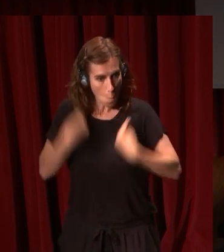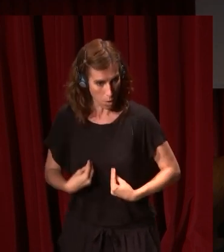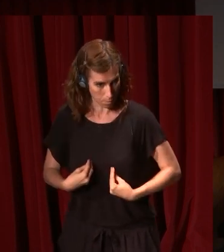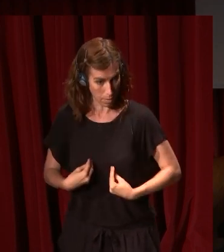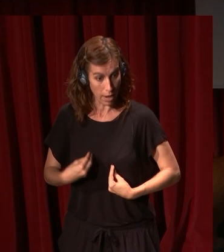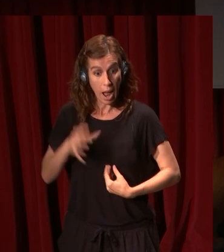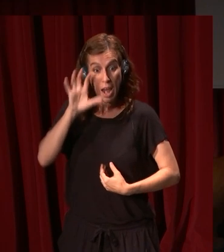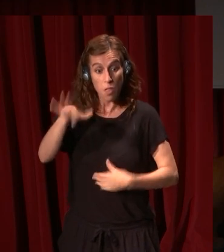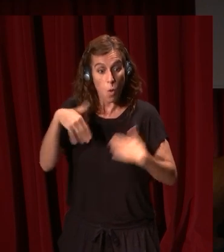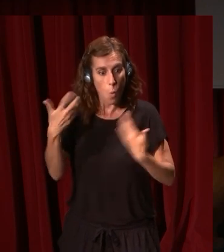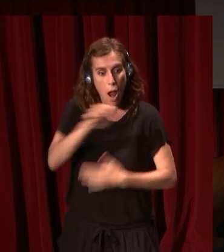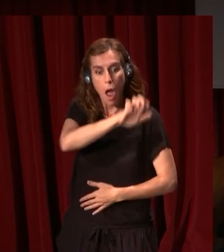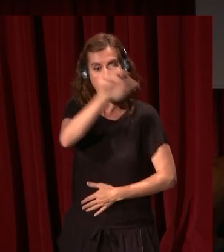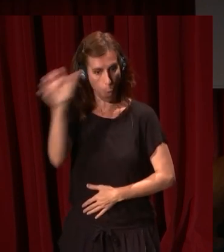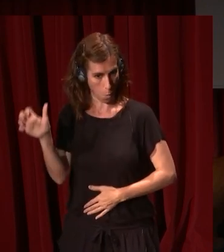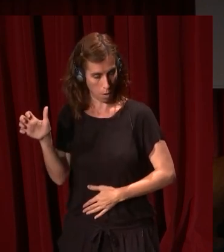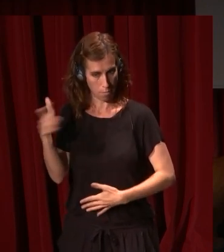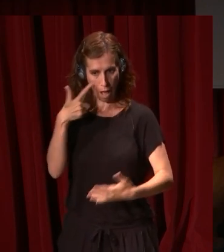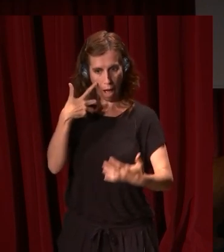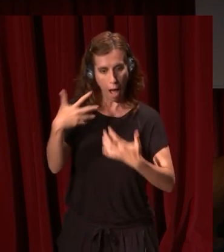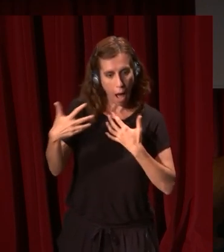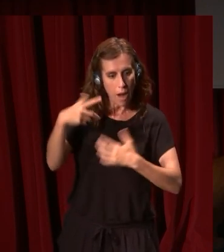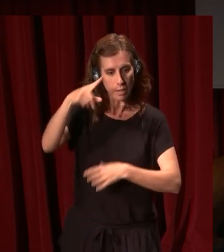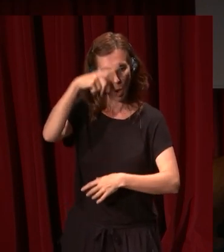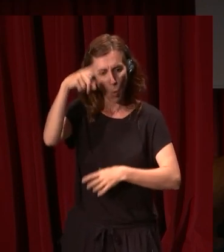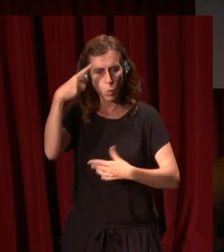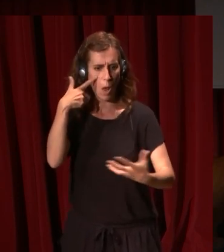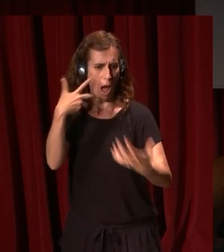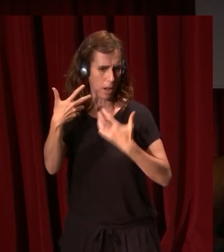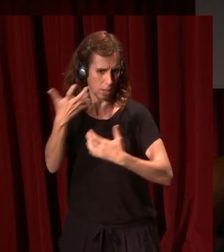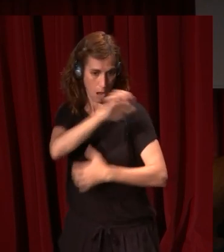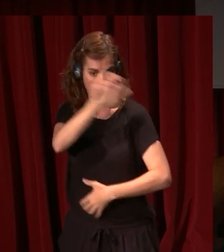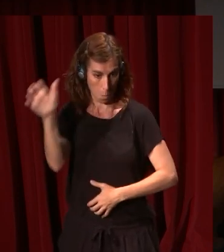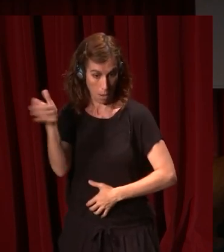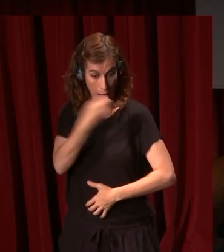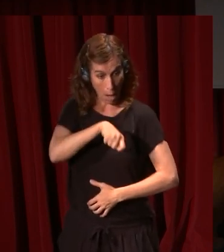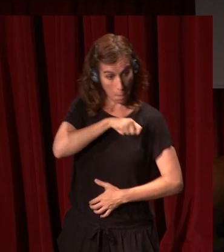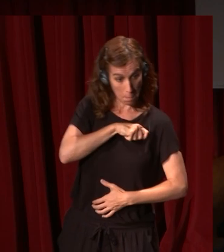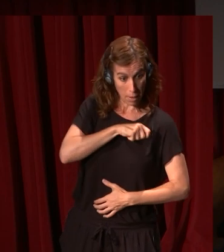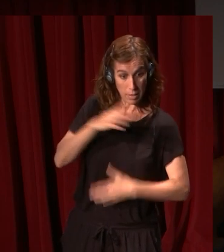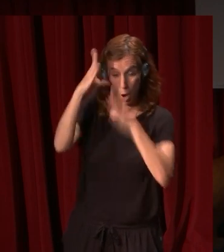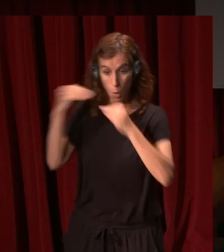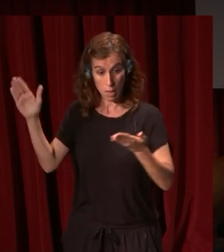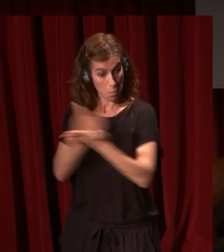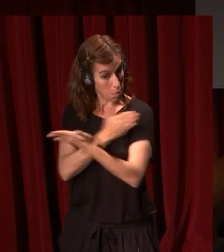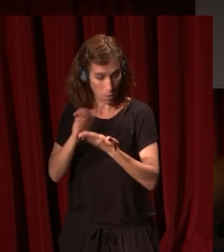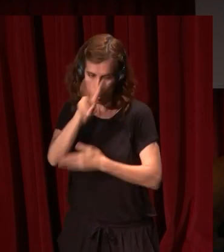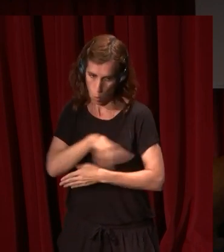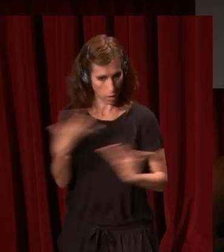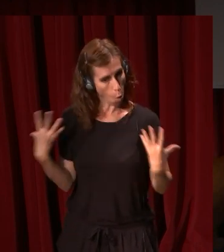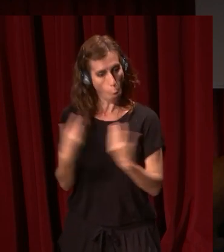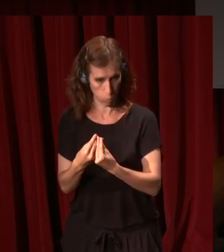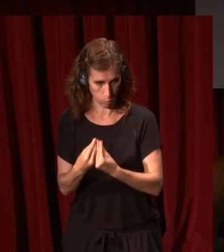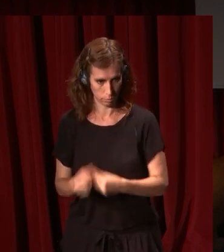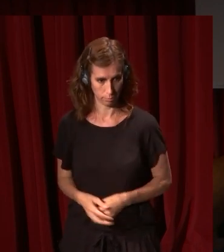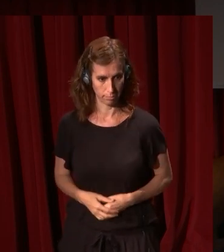Europa, es el mundo del arte, la cultura artística europea, no la de España por un lado y la de Holanda por otro. Y